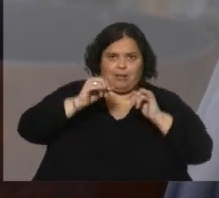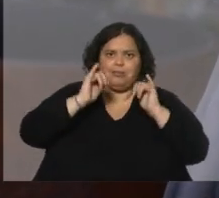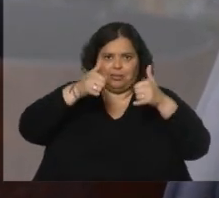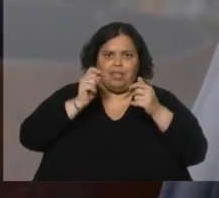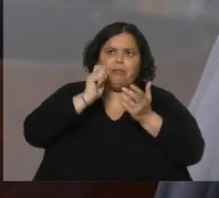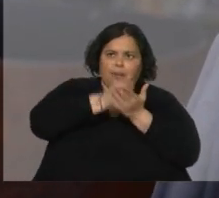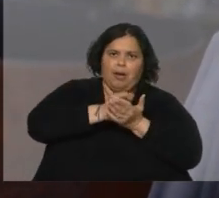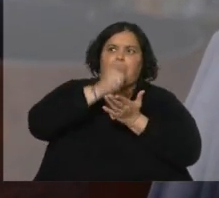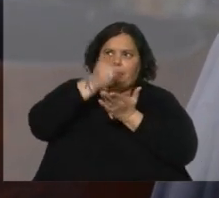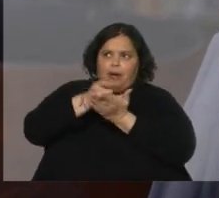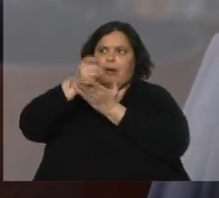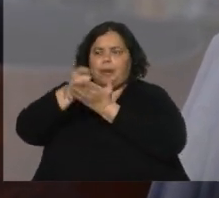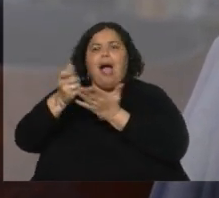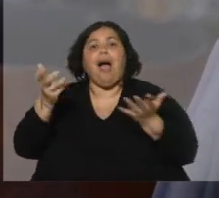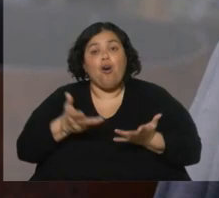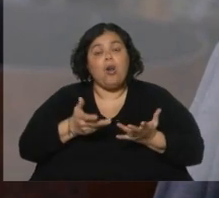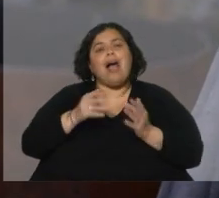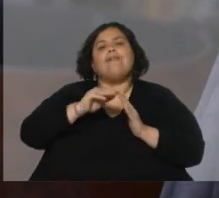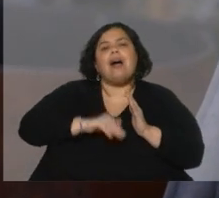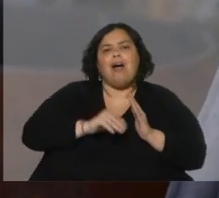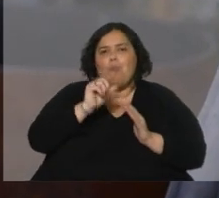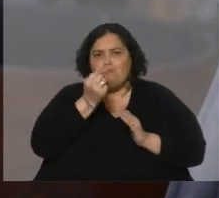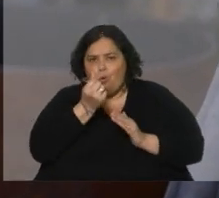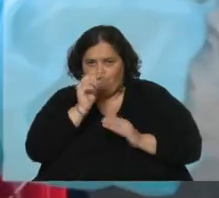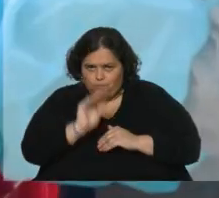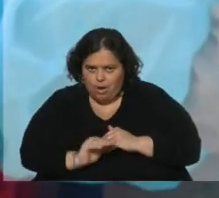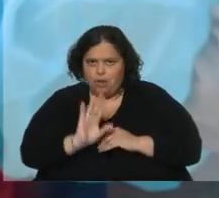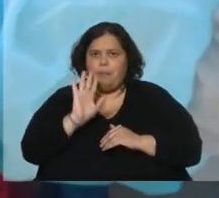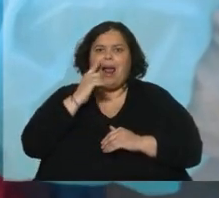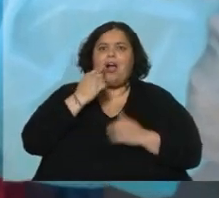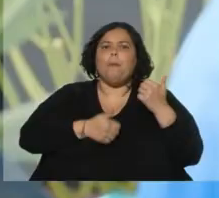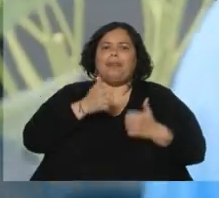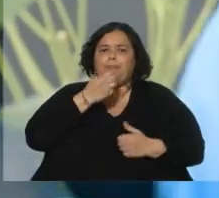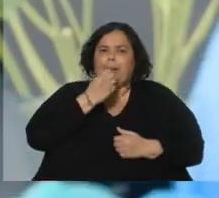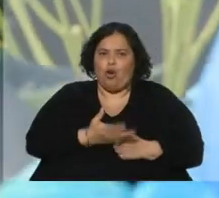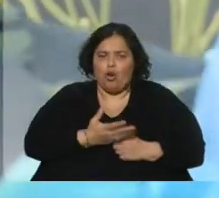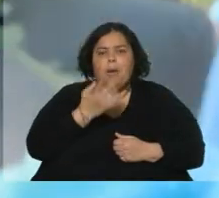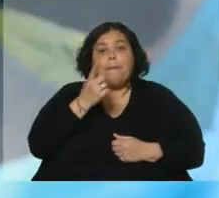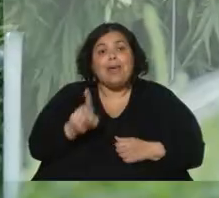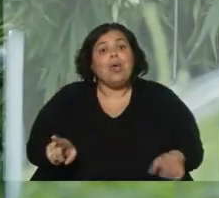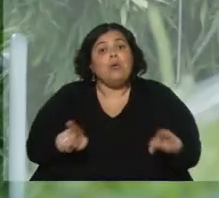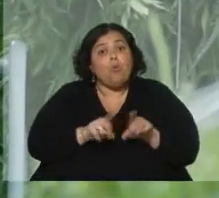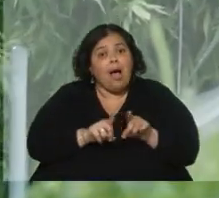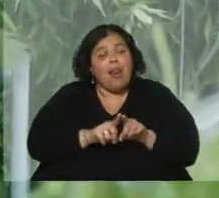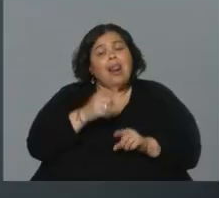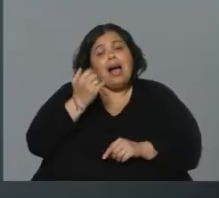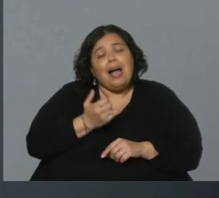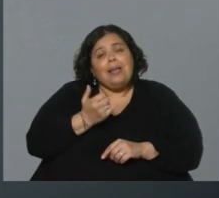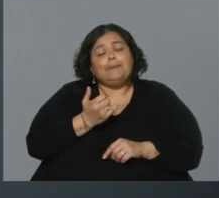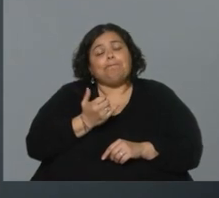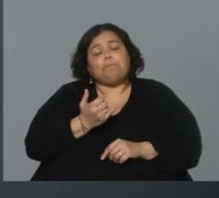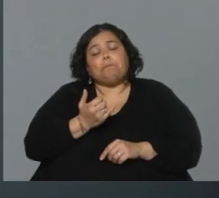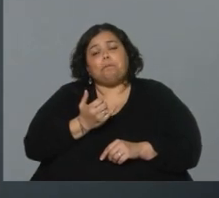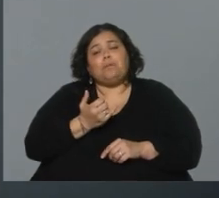entonces, bueno, el IRCA bajó los costos para poderlo hacer más competitivo. Sin embargo, más allá de eso, tenemos, obviamente, un